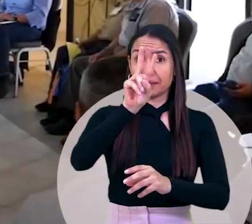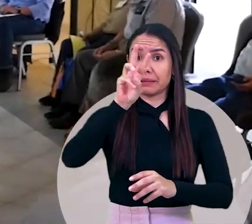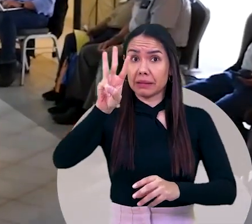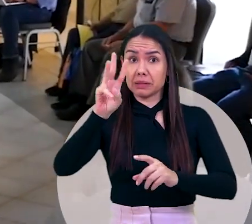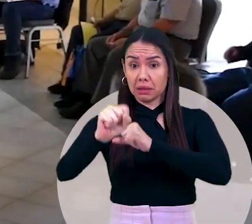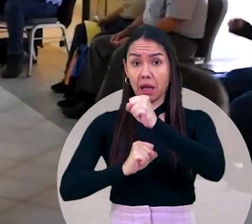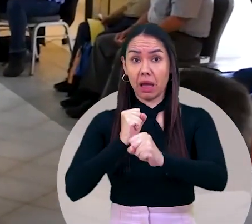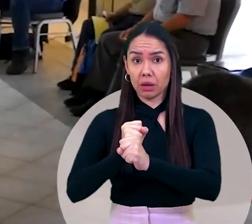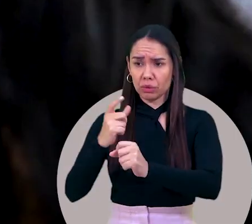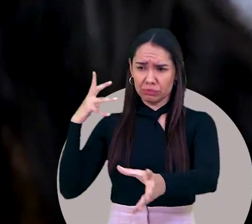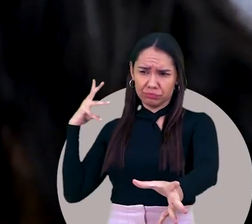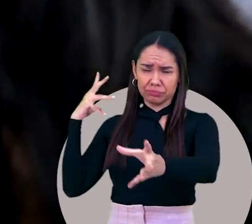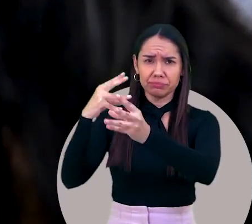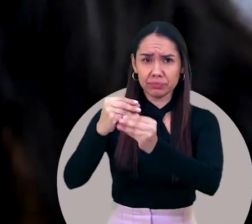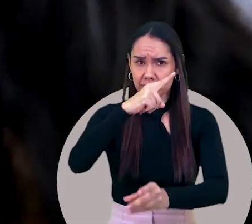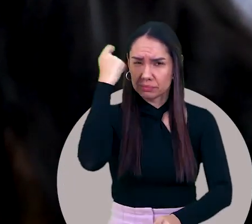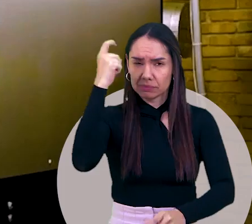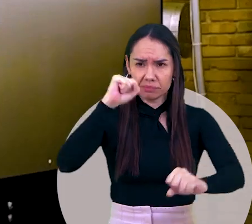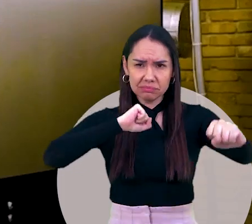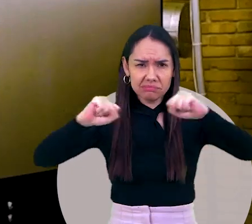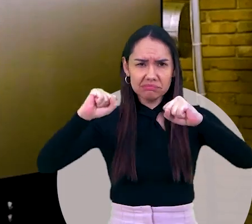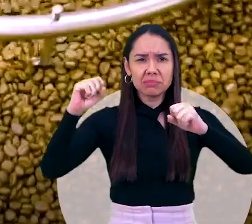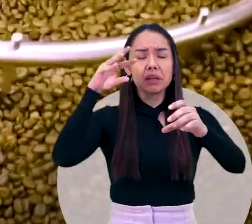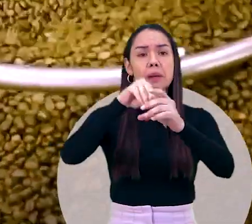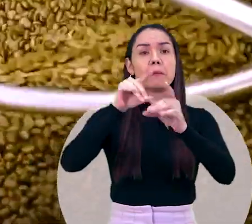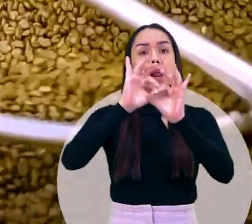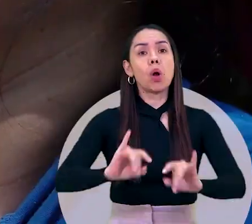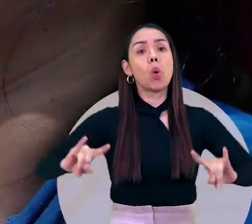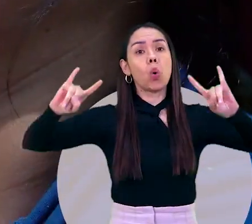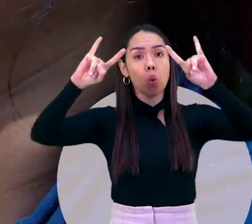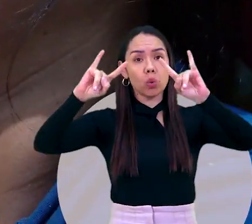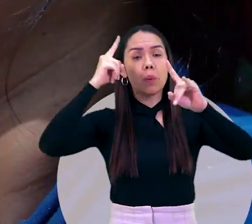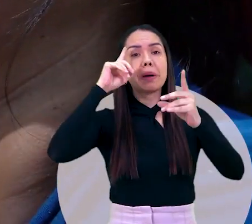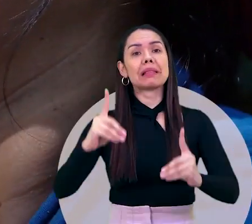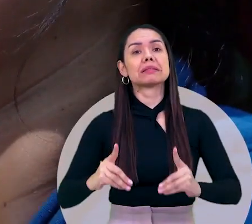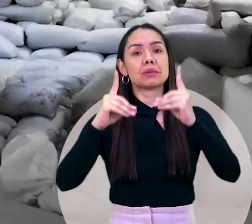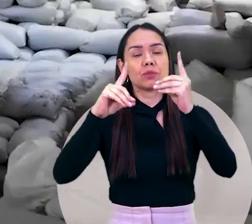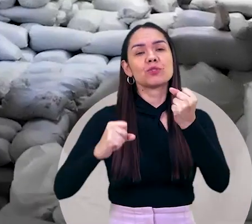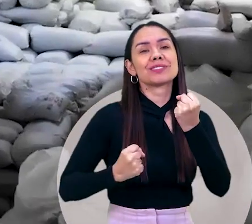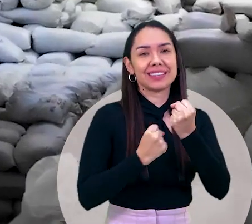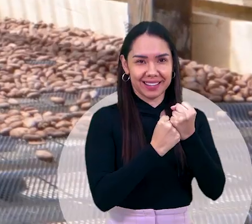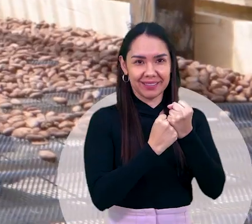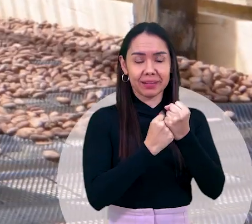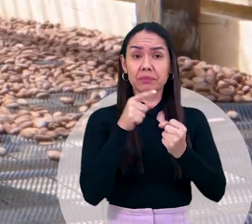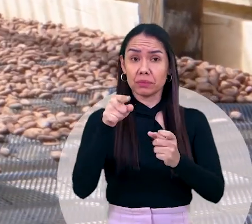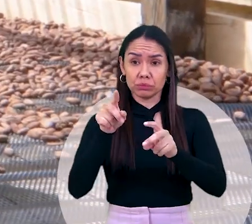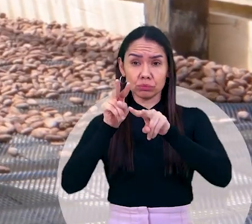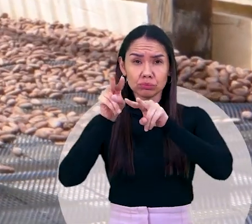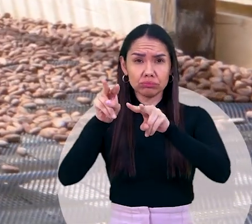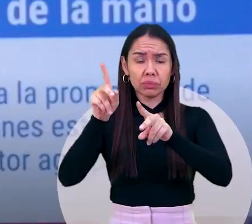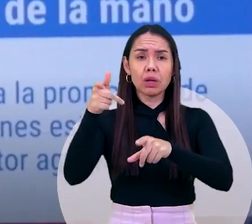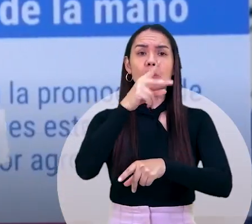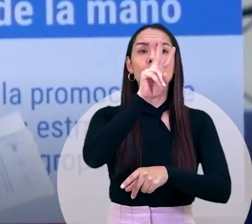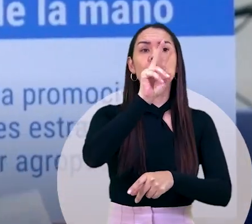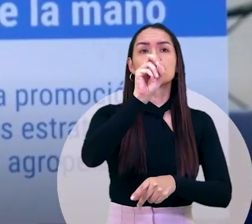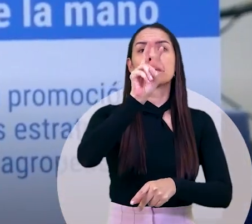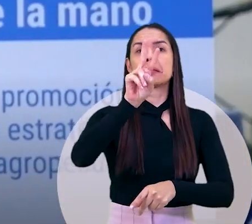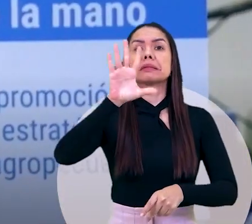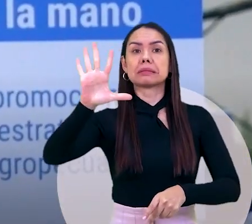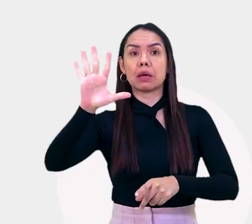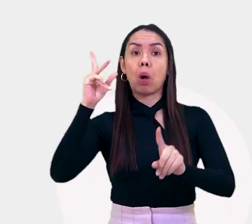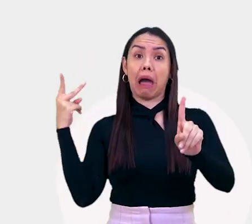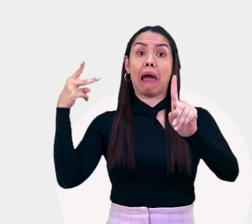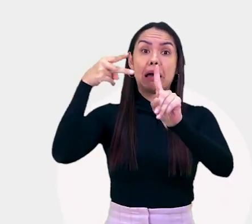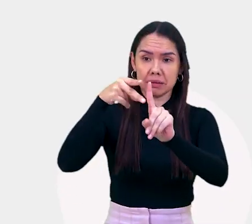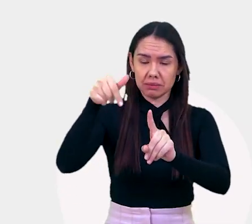en lo que va del año son parte del marco estratégico de cooperación de las Naciones Unidas para el Desarrollo Sostenible, vigente hasta 2025